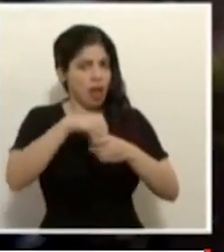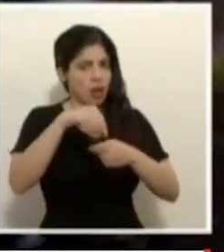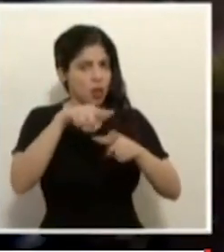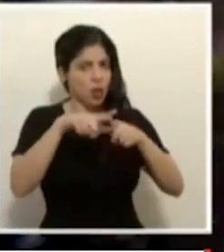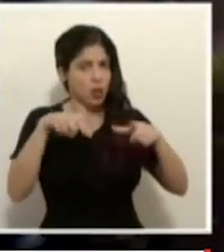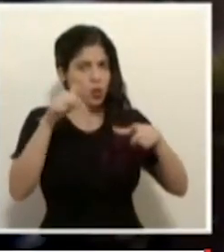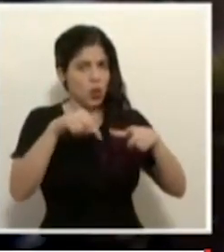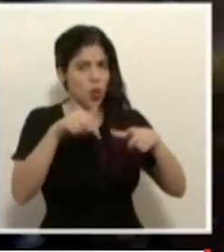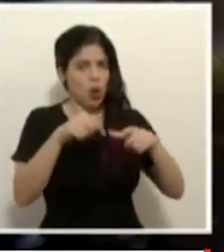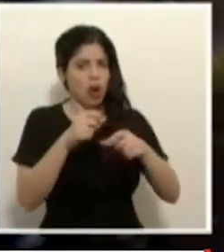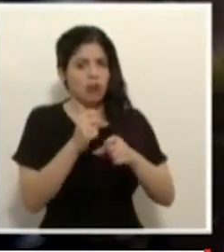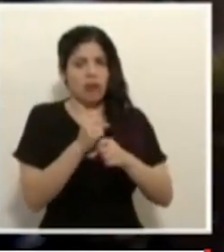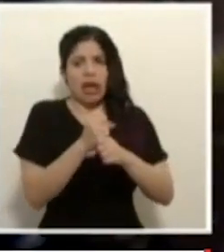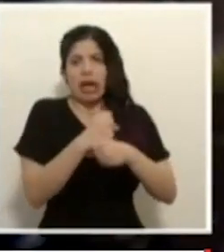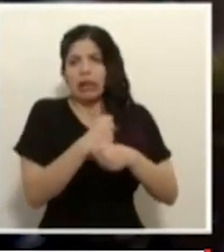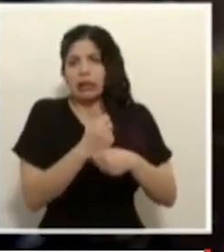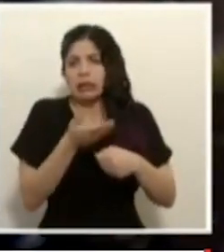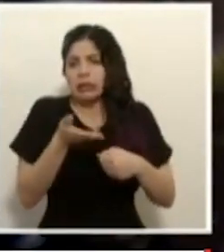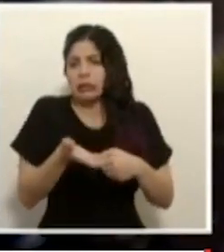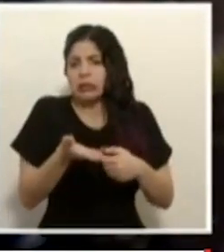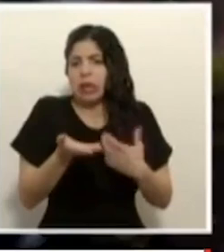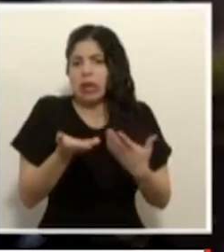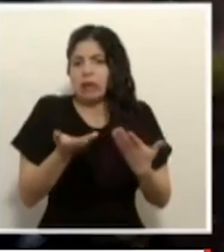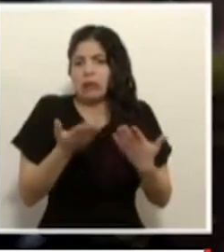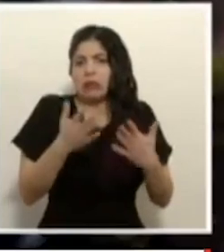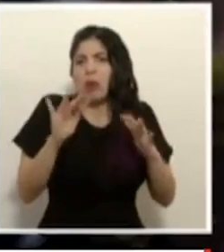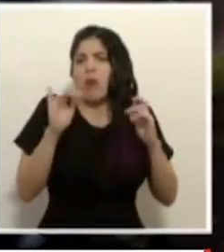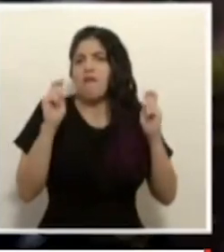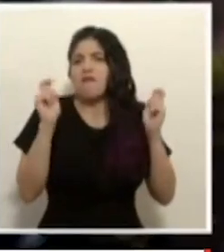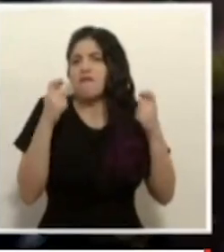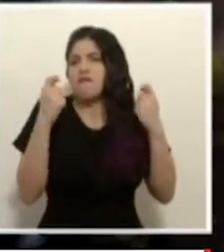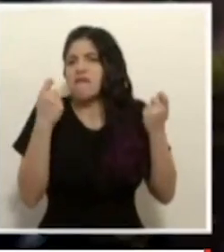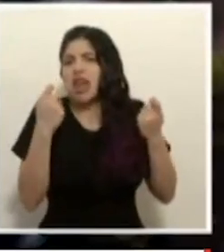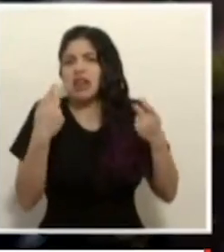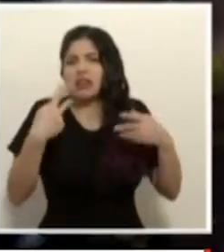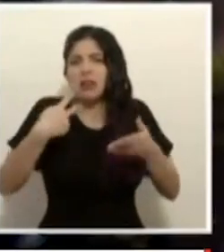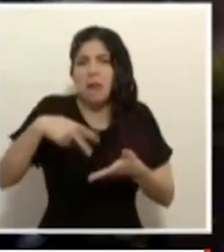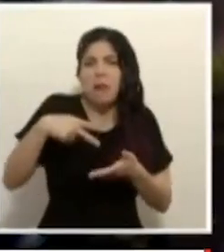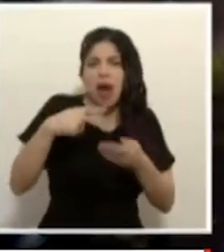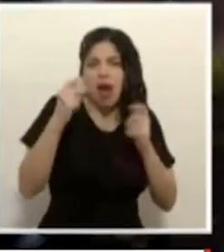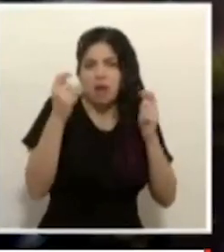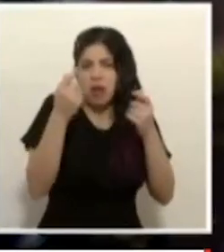y haciendo ahí pues una especie de fiesta algarabía baile y demás